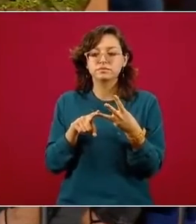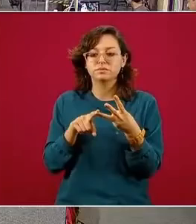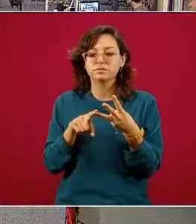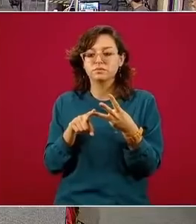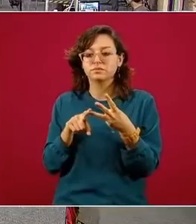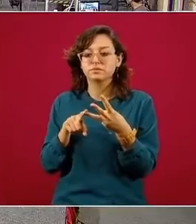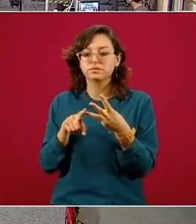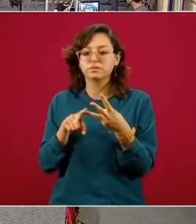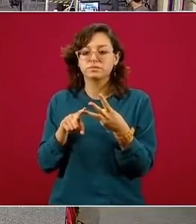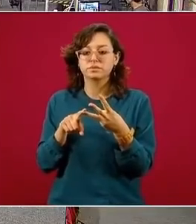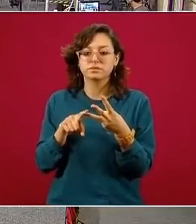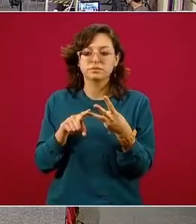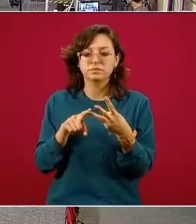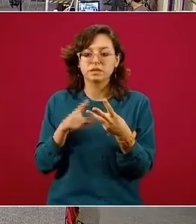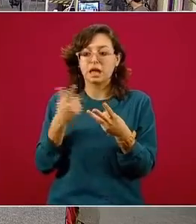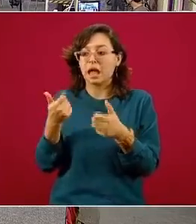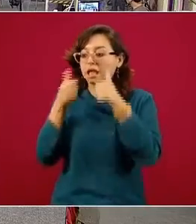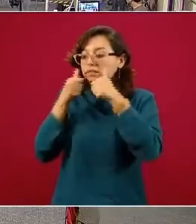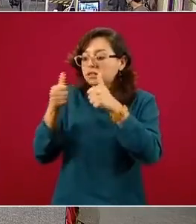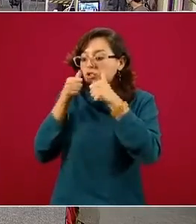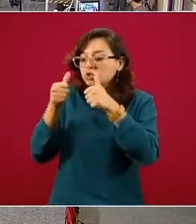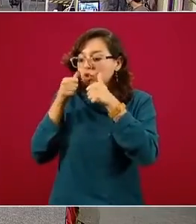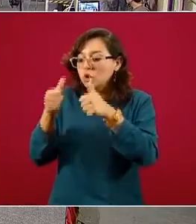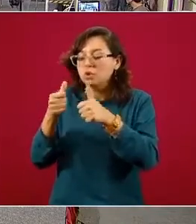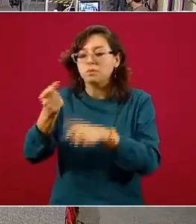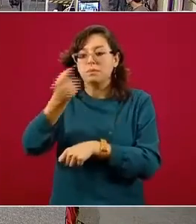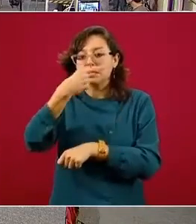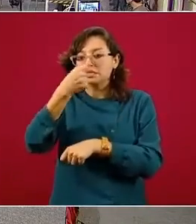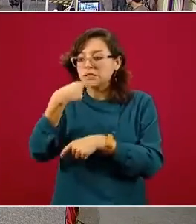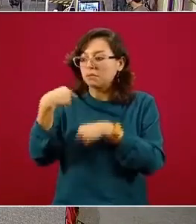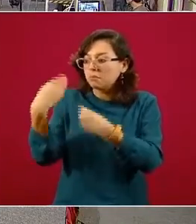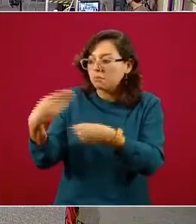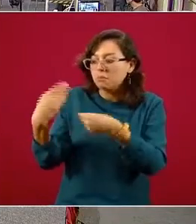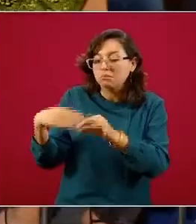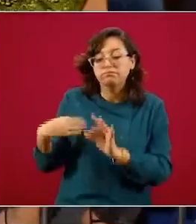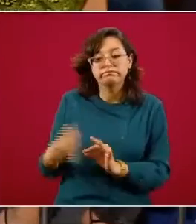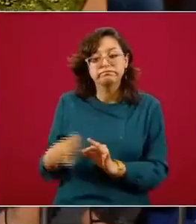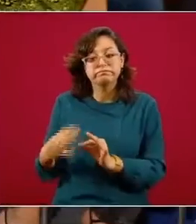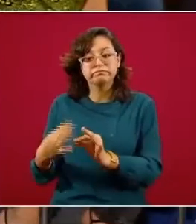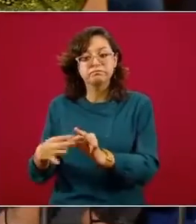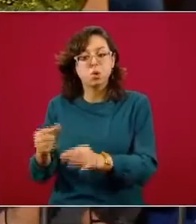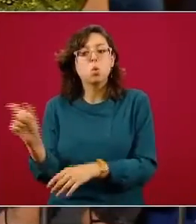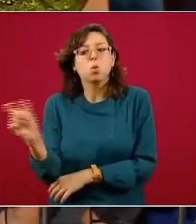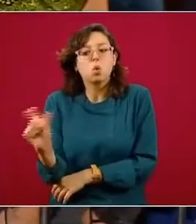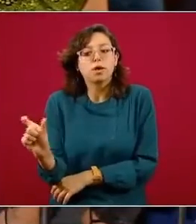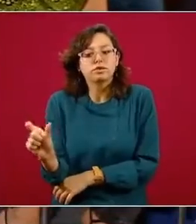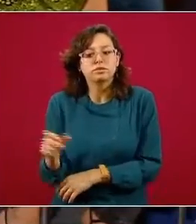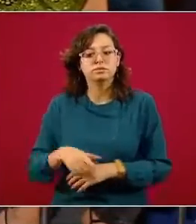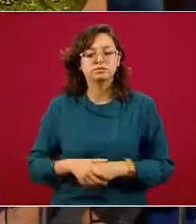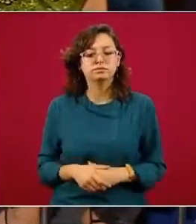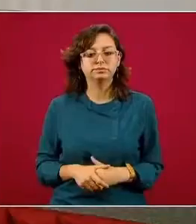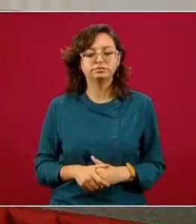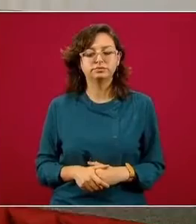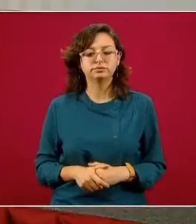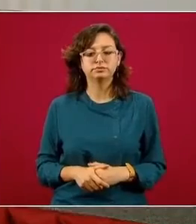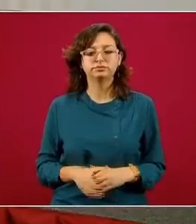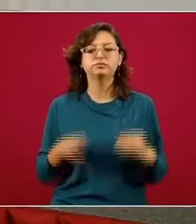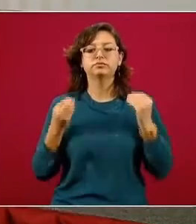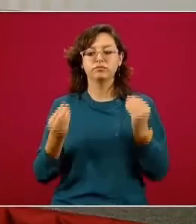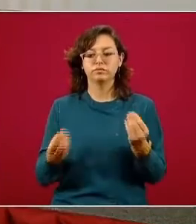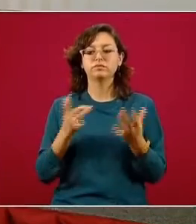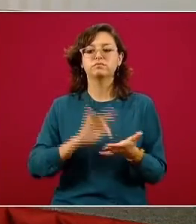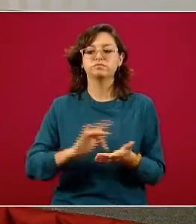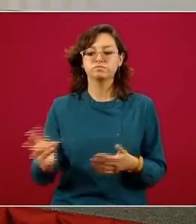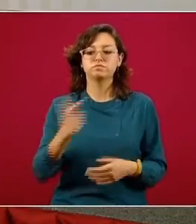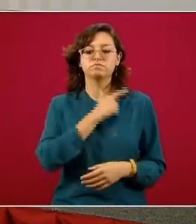servicios se regularicen de atención y de entrega de medicamentos para ellos, si hay una estimación de para cuándo. Gracias. Muchas gracias, con